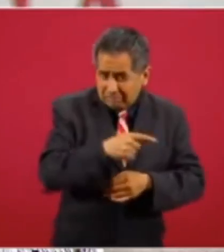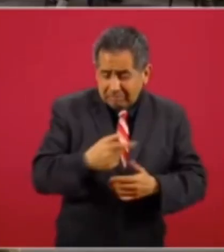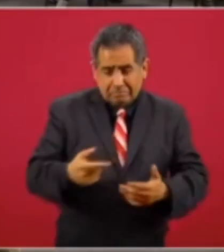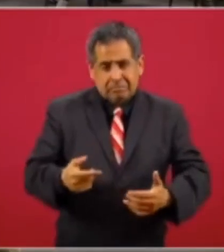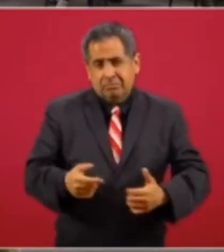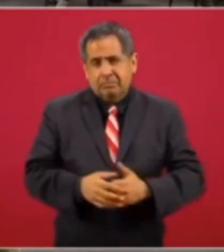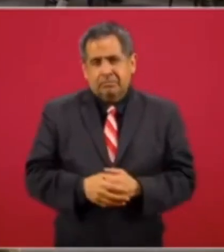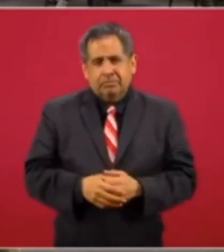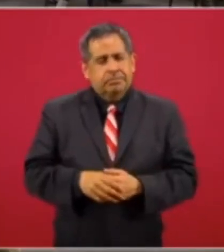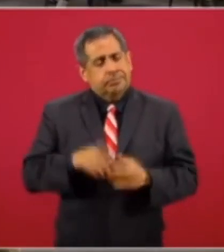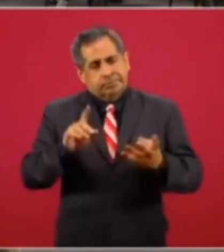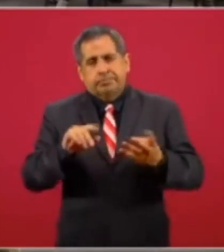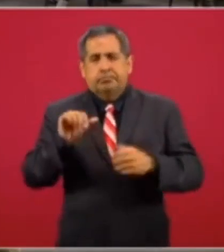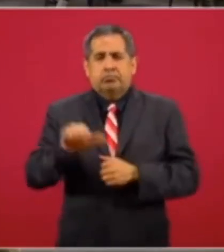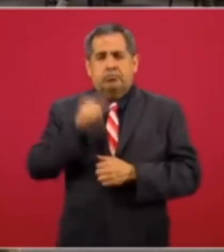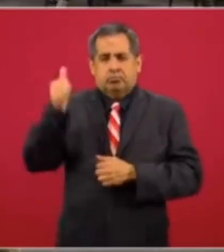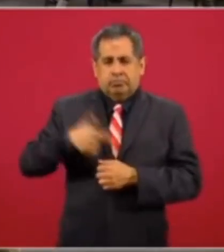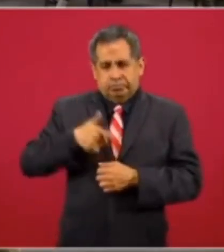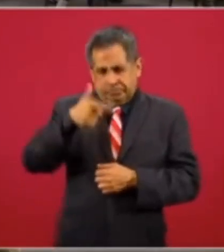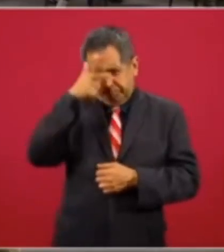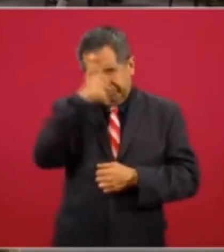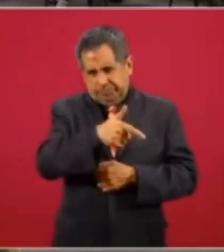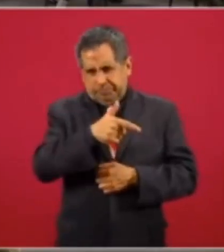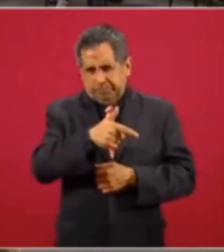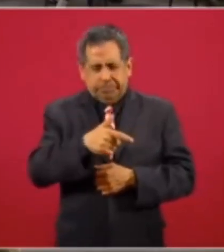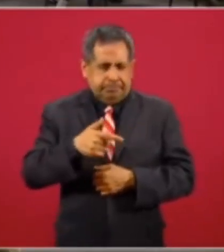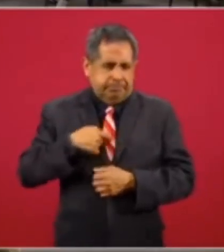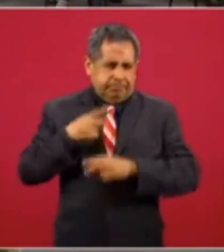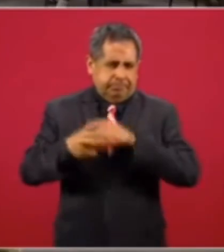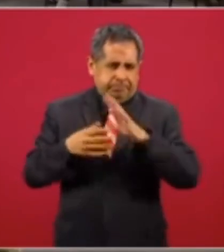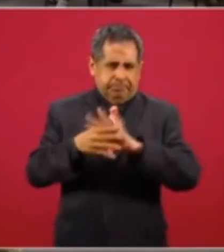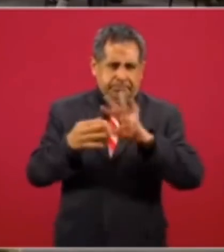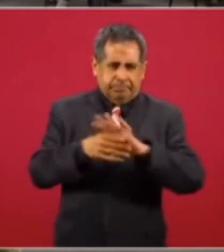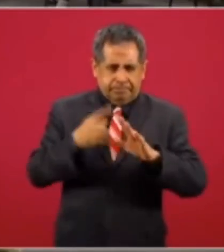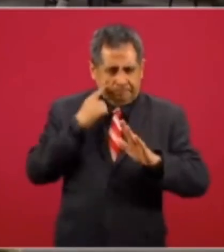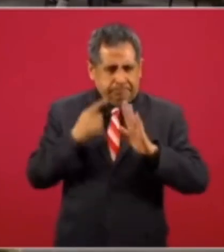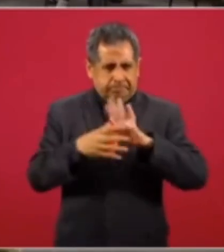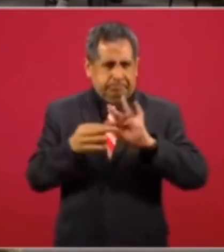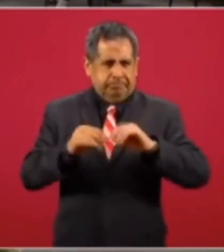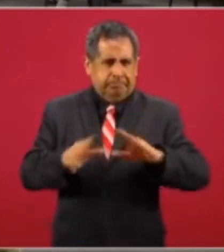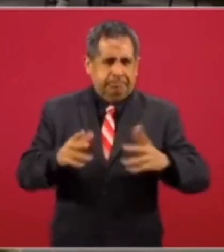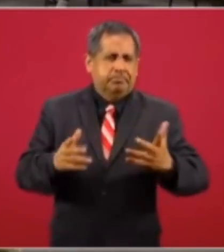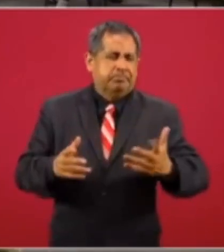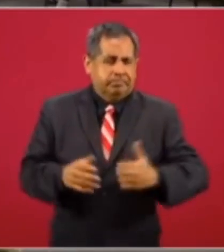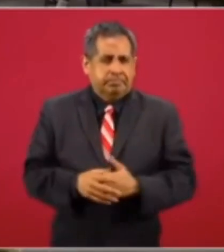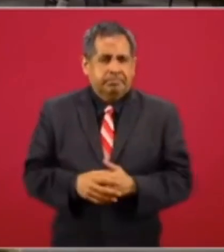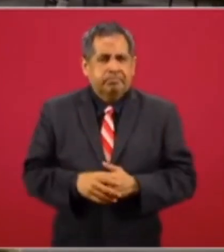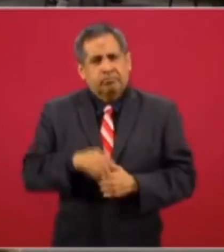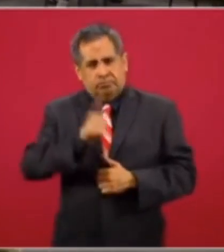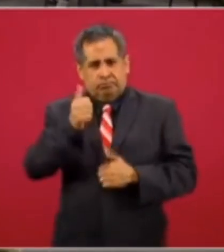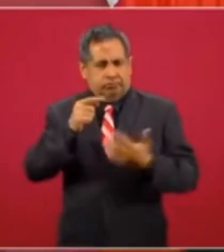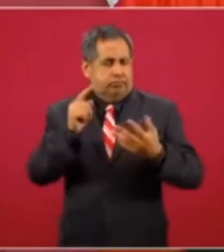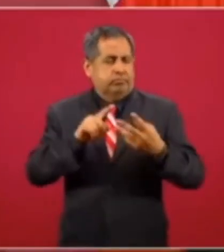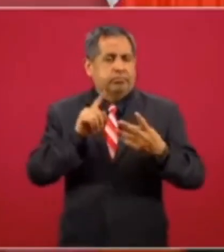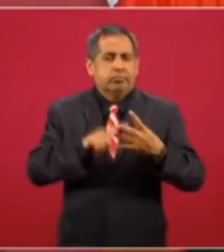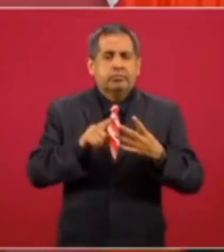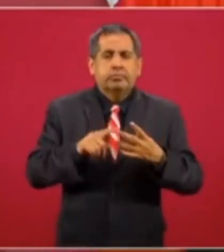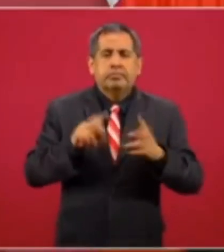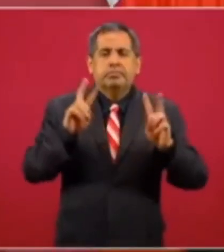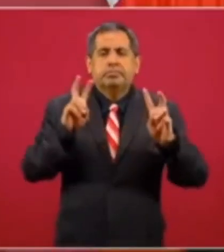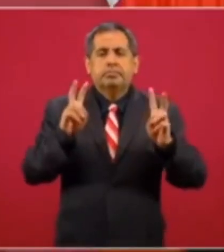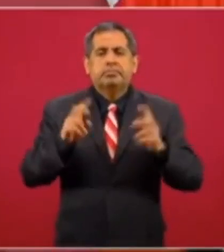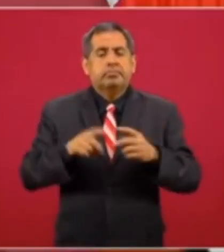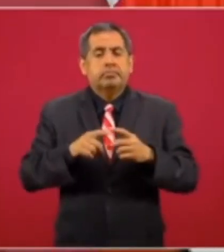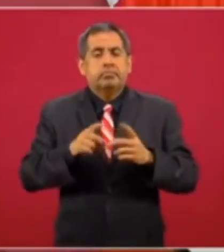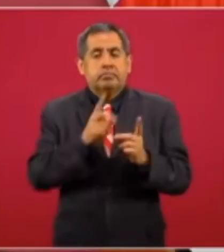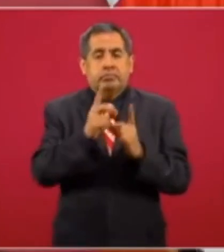otro fideicomiso que me que me toca comentar informal es el fideicomiso para los recursos